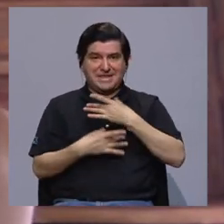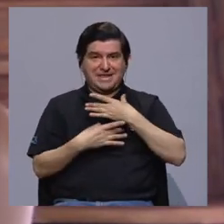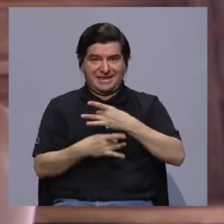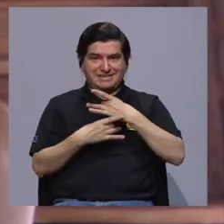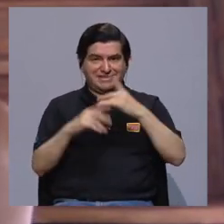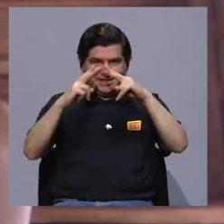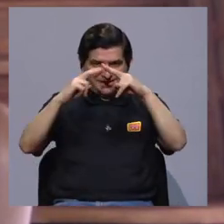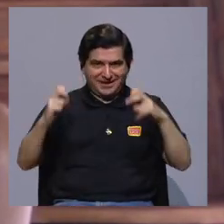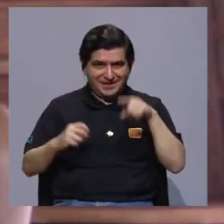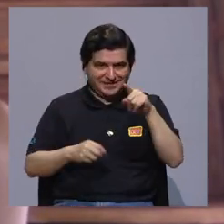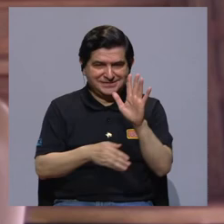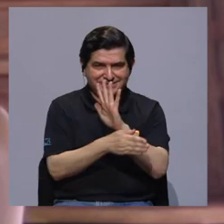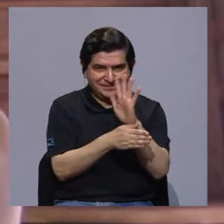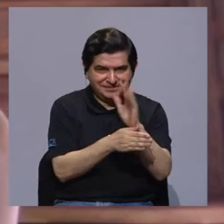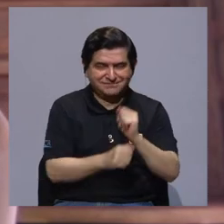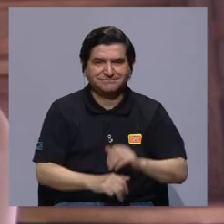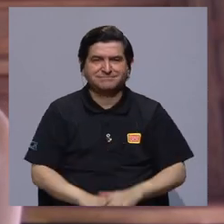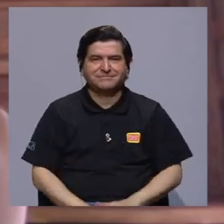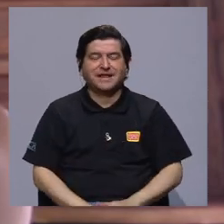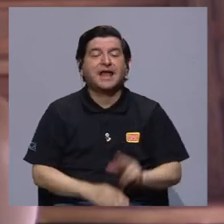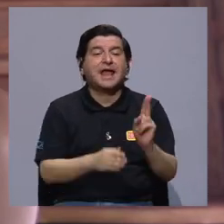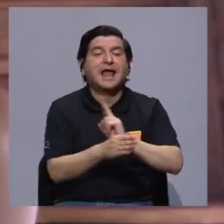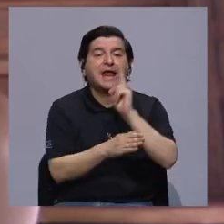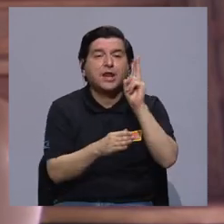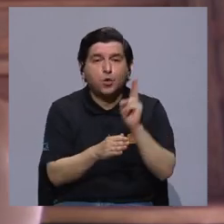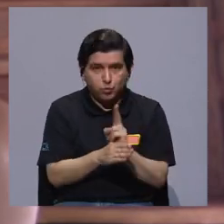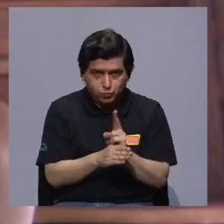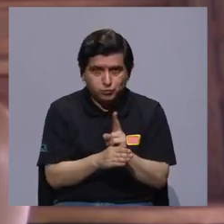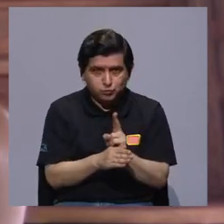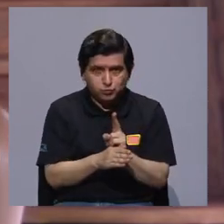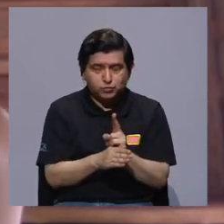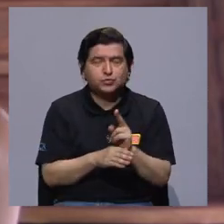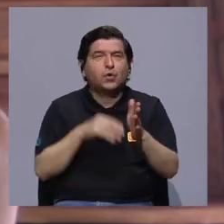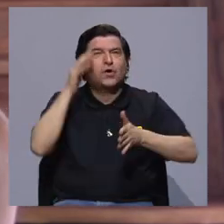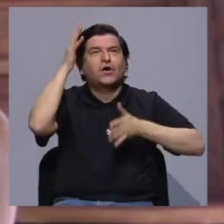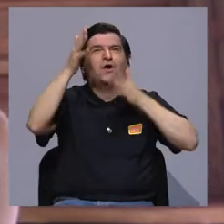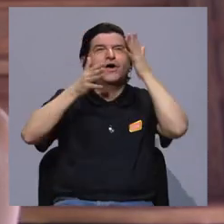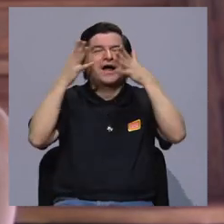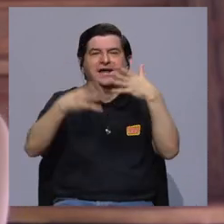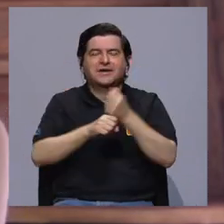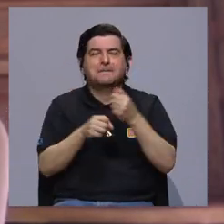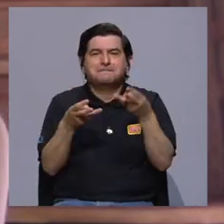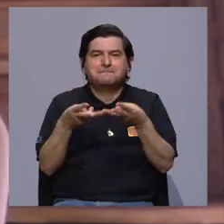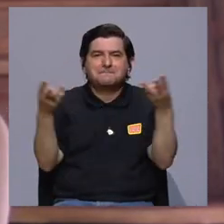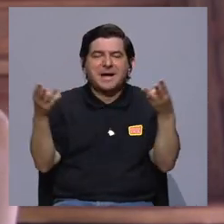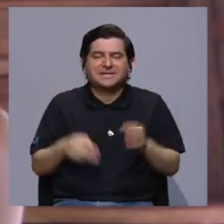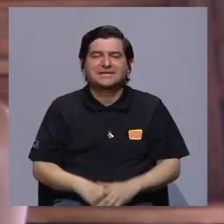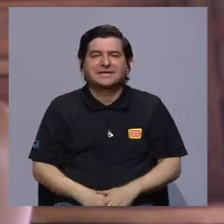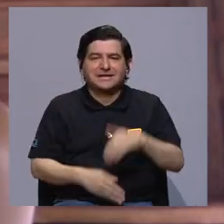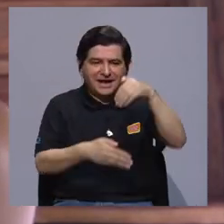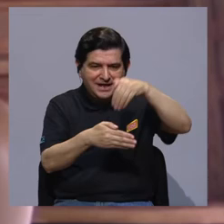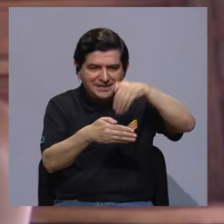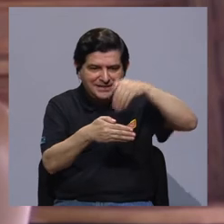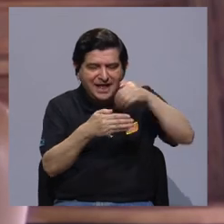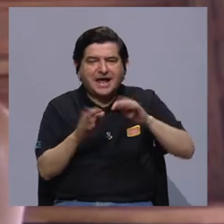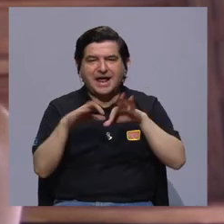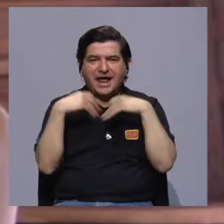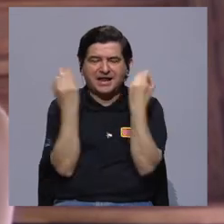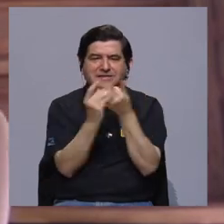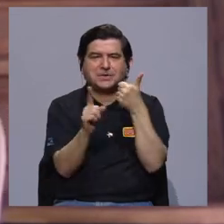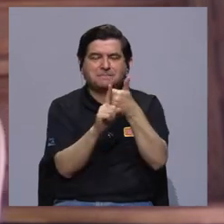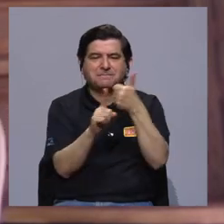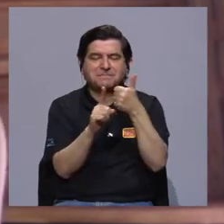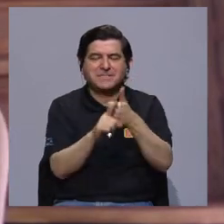me interesa también analizar en esas películas. Es el uso creativo que se hace de un material de archivo